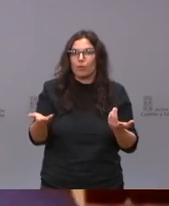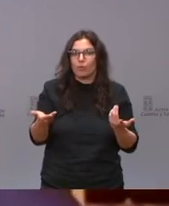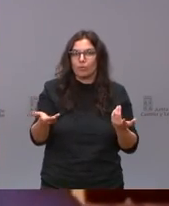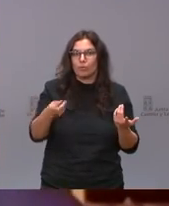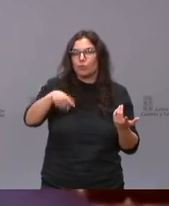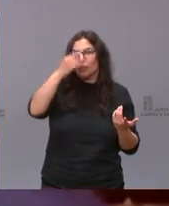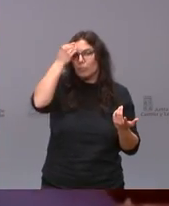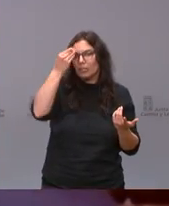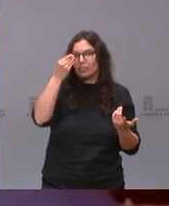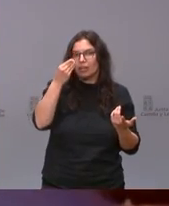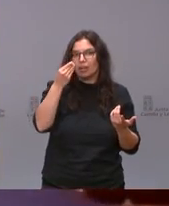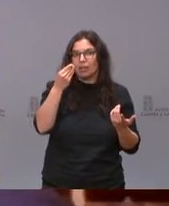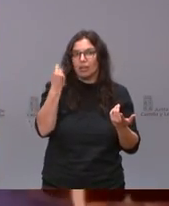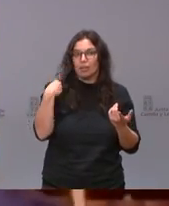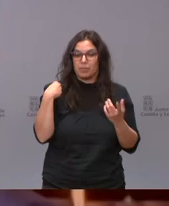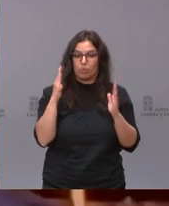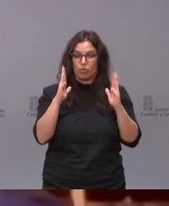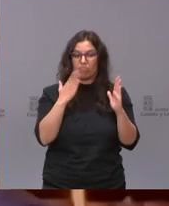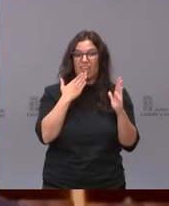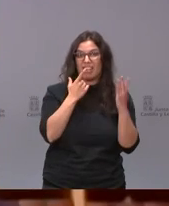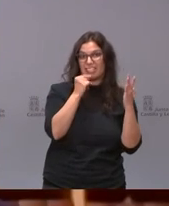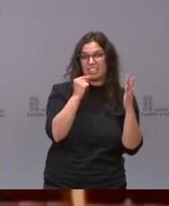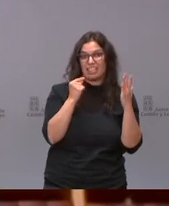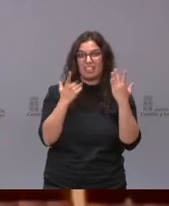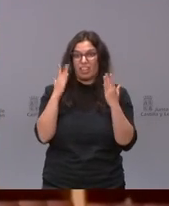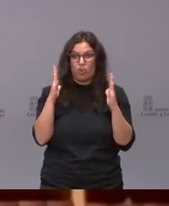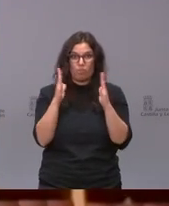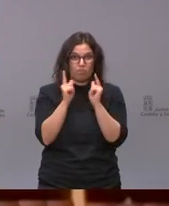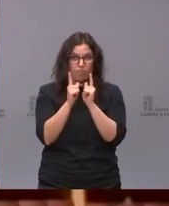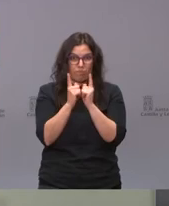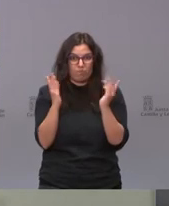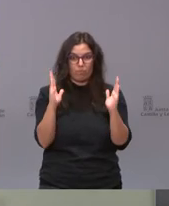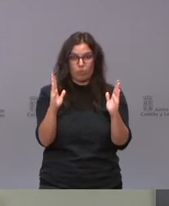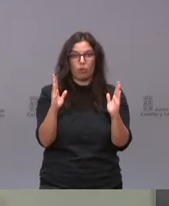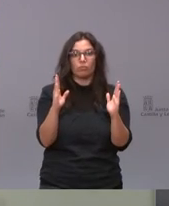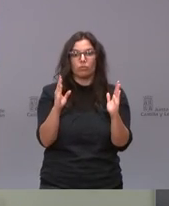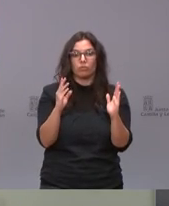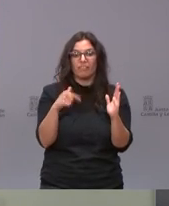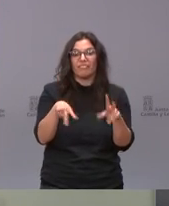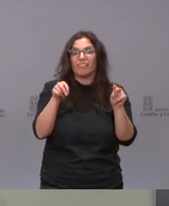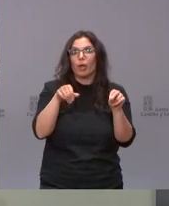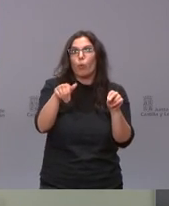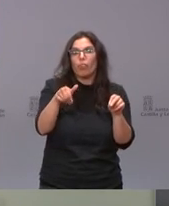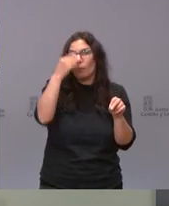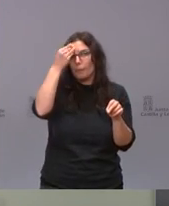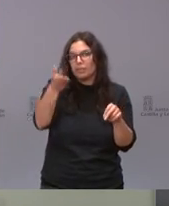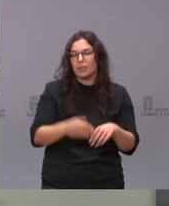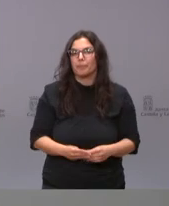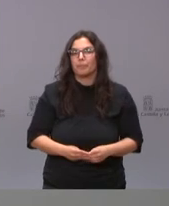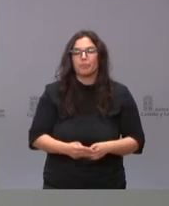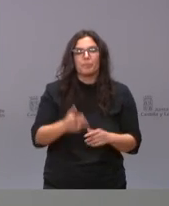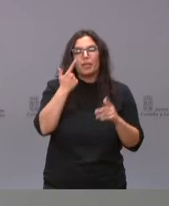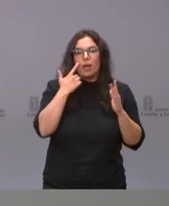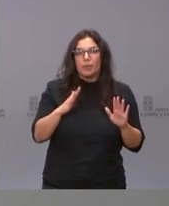ustedes tardar en vacunar a esa pequeña franja de 60 a 65 años bueno vamos a ver lo que necesitamos